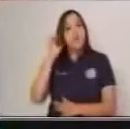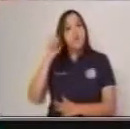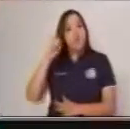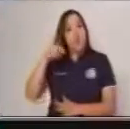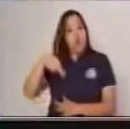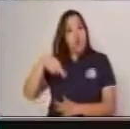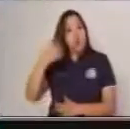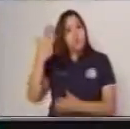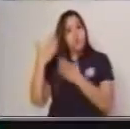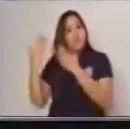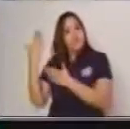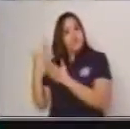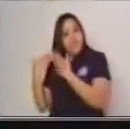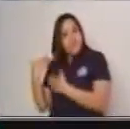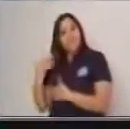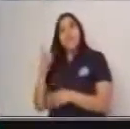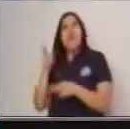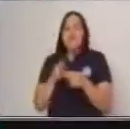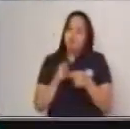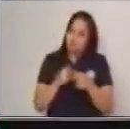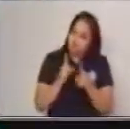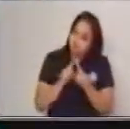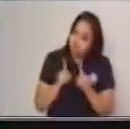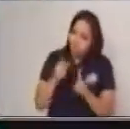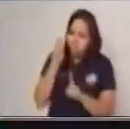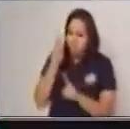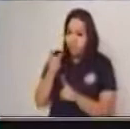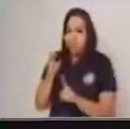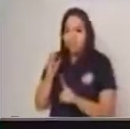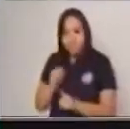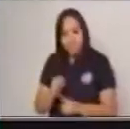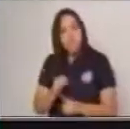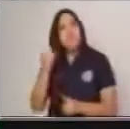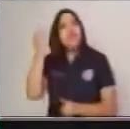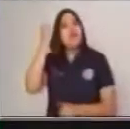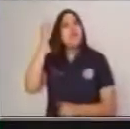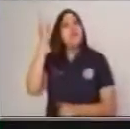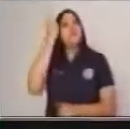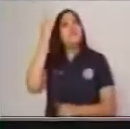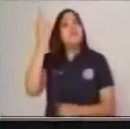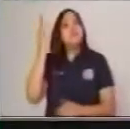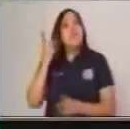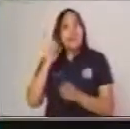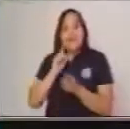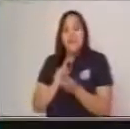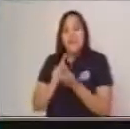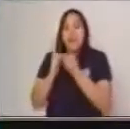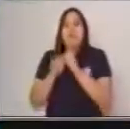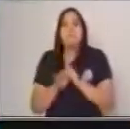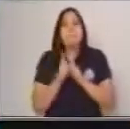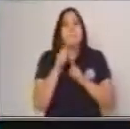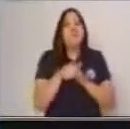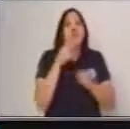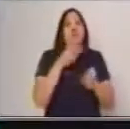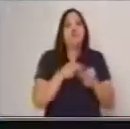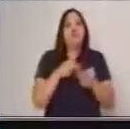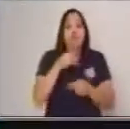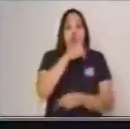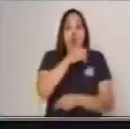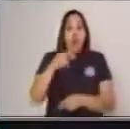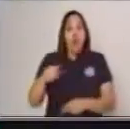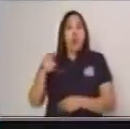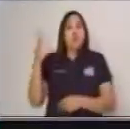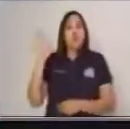habían oído de ese nombre, porque era un nombre diferente. Entonces, la idea principal va a ser, cambió su nombre por alán francesado,